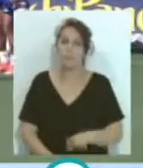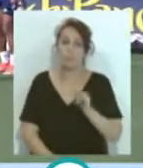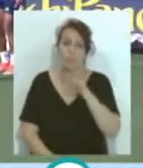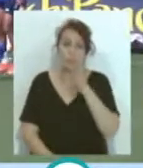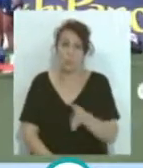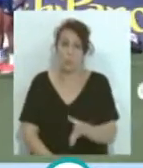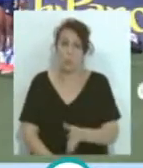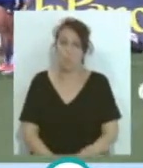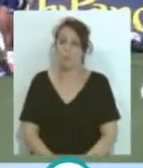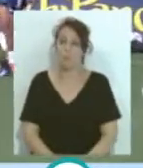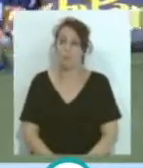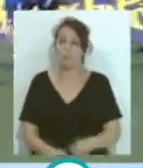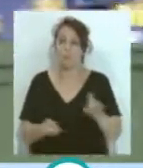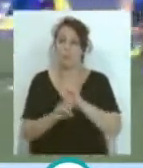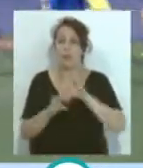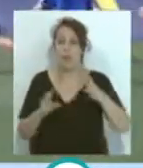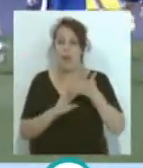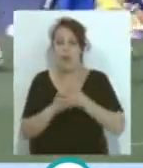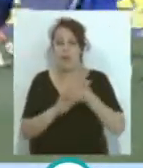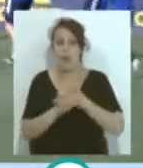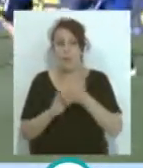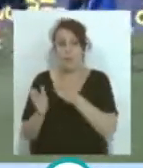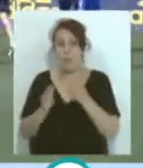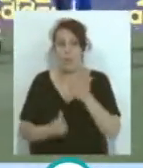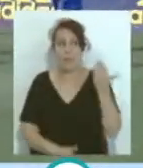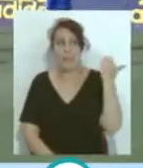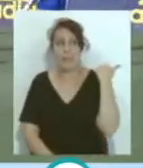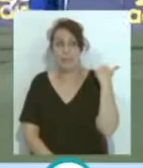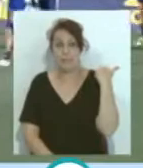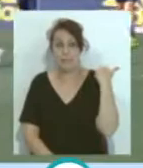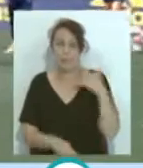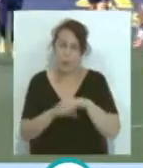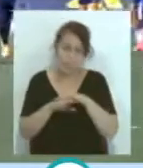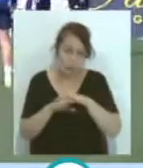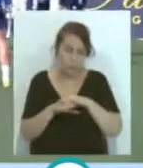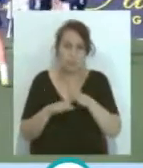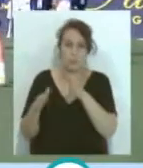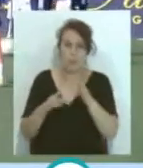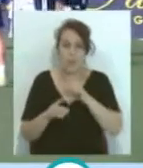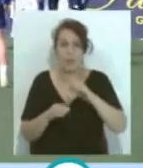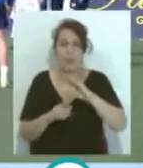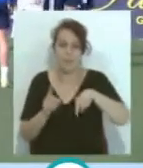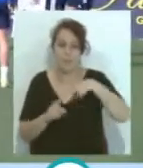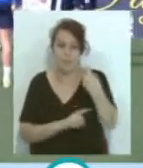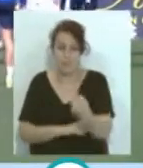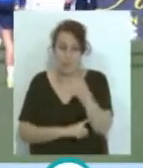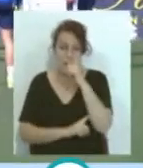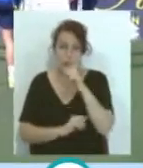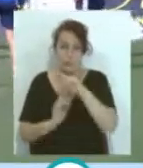incluso... ...claro, ya empezamos a hablar de la temporada pasada... ...perdón, de la próxima temporada, de la 21